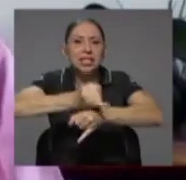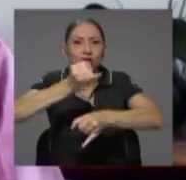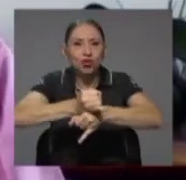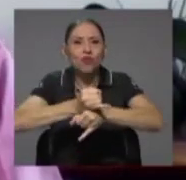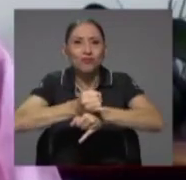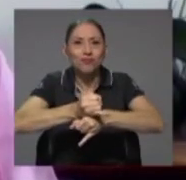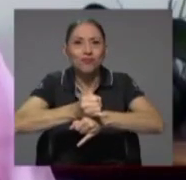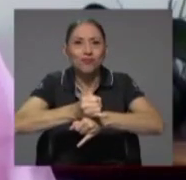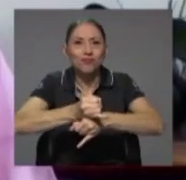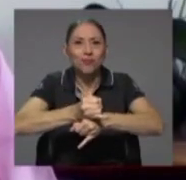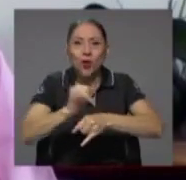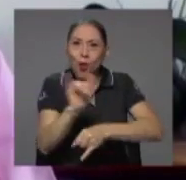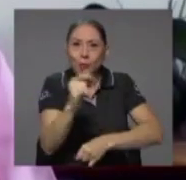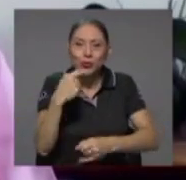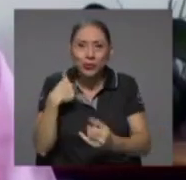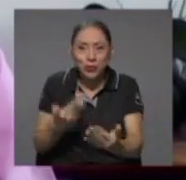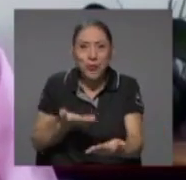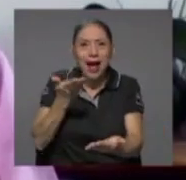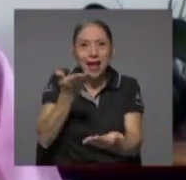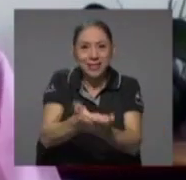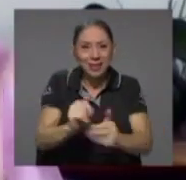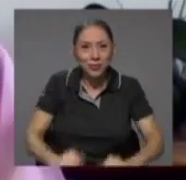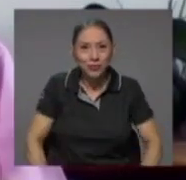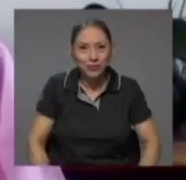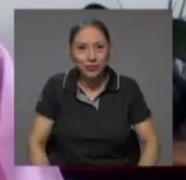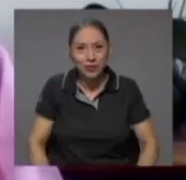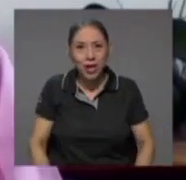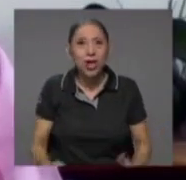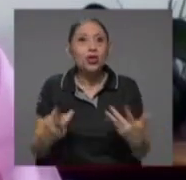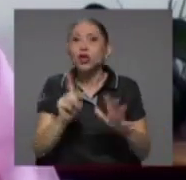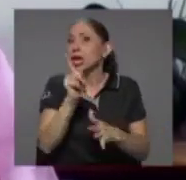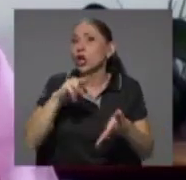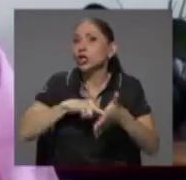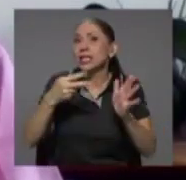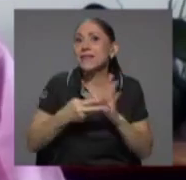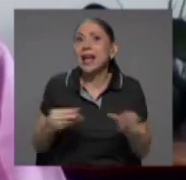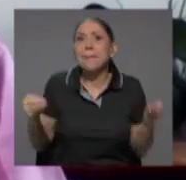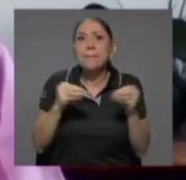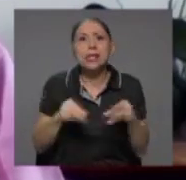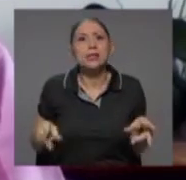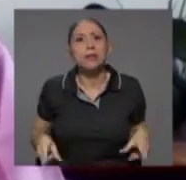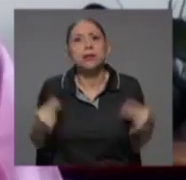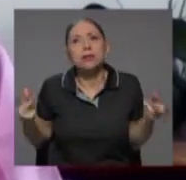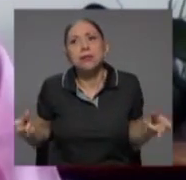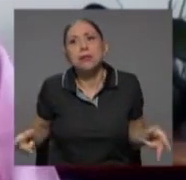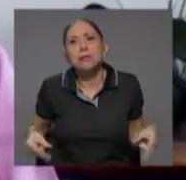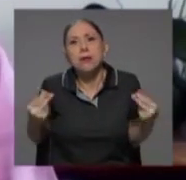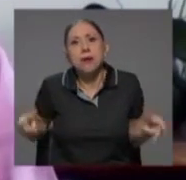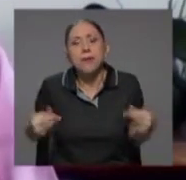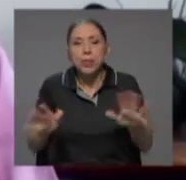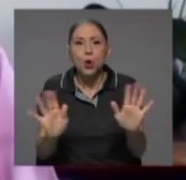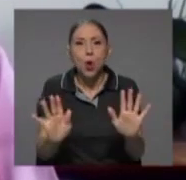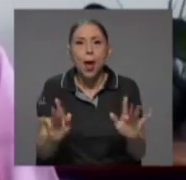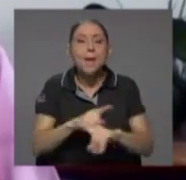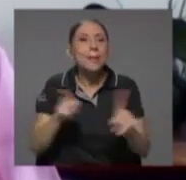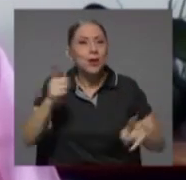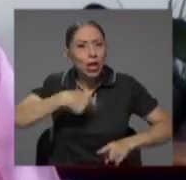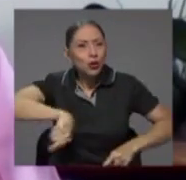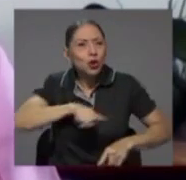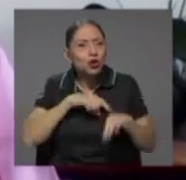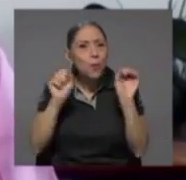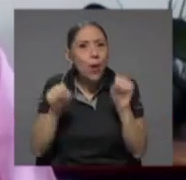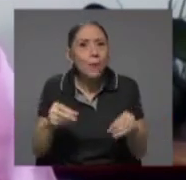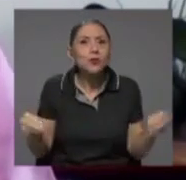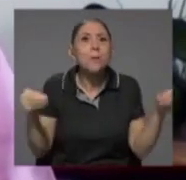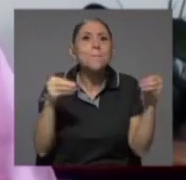línea que estoy planteando donde nos cueste no más dinero de lo que nos cuesta ya pero que podamos efectivamente ser mucho más